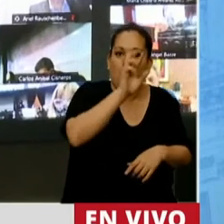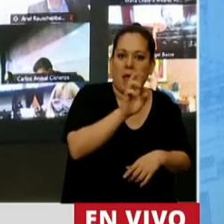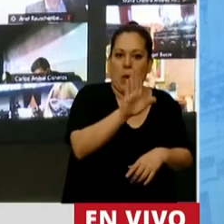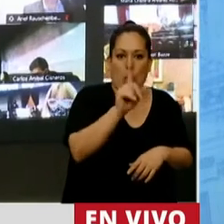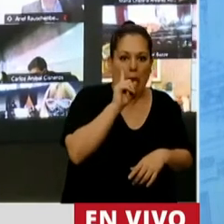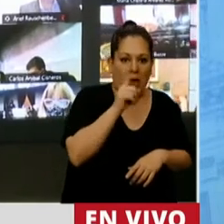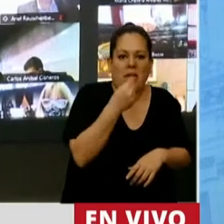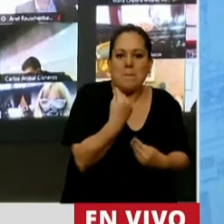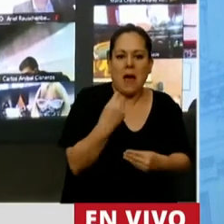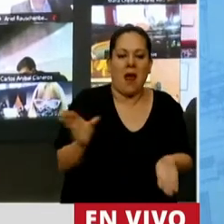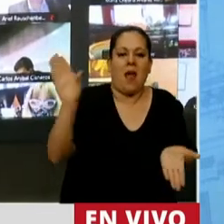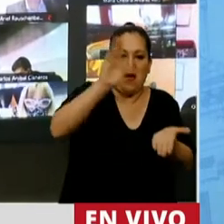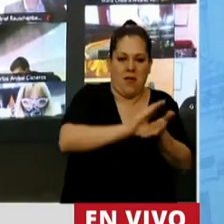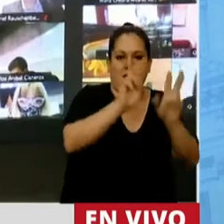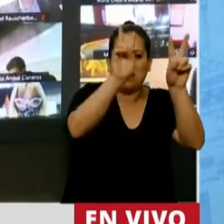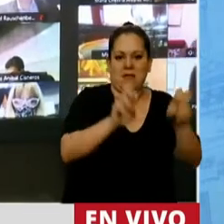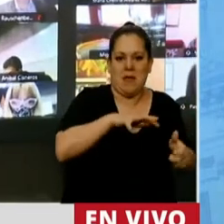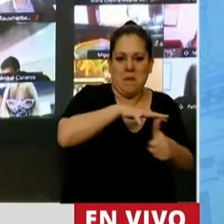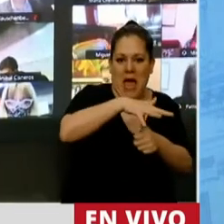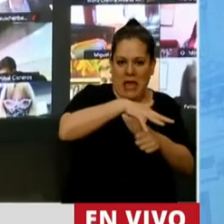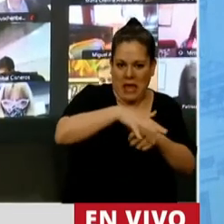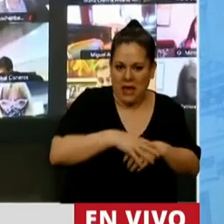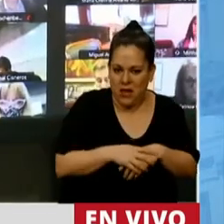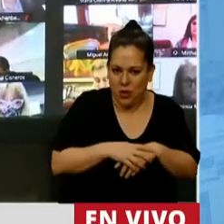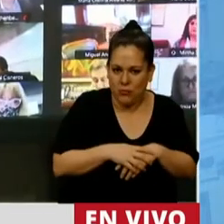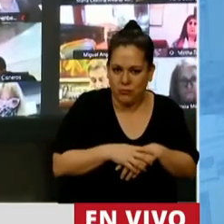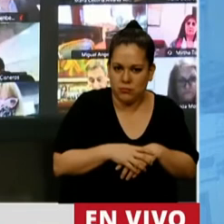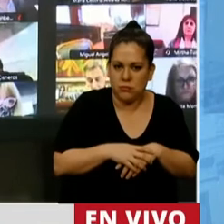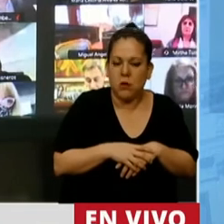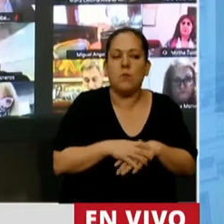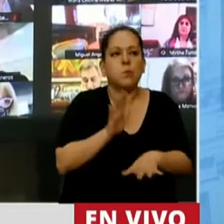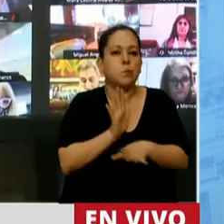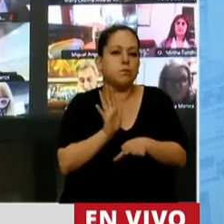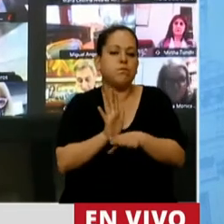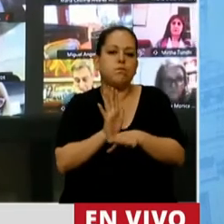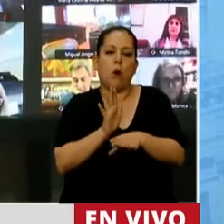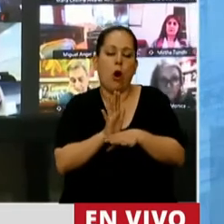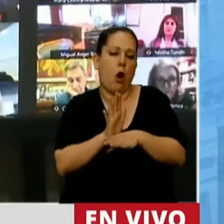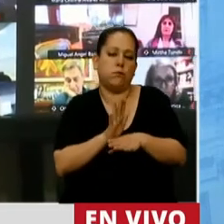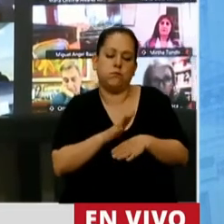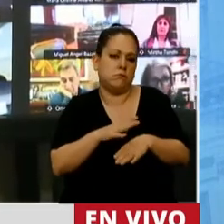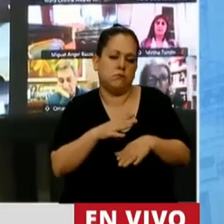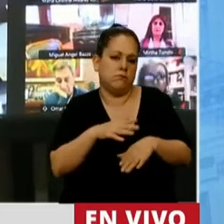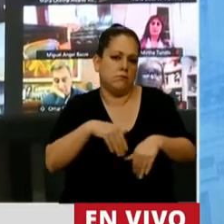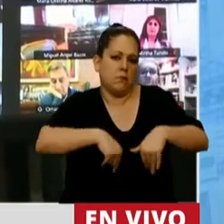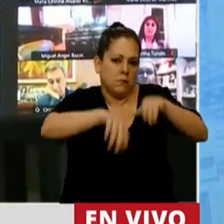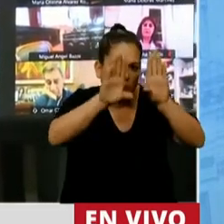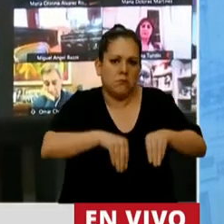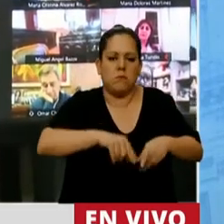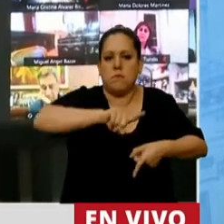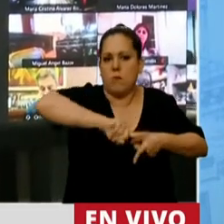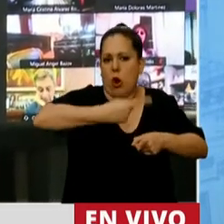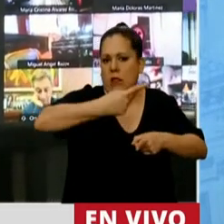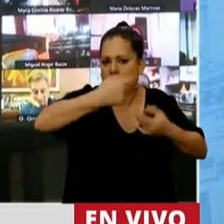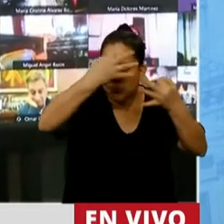a estas políticas de género, contemplando toda una batería de políticas públicas